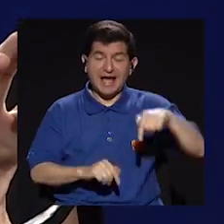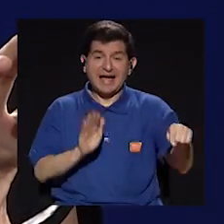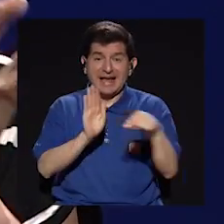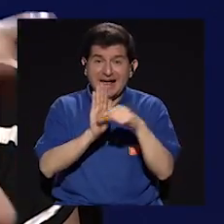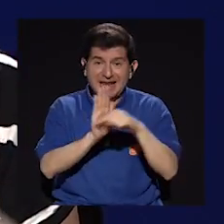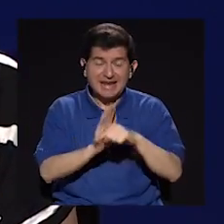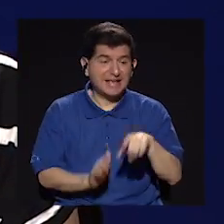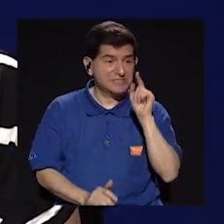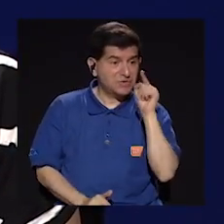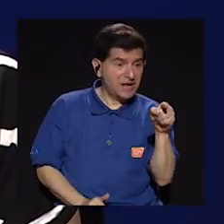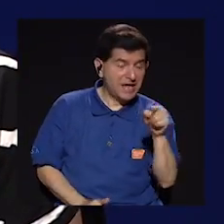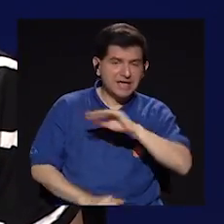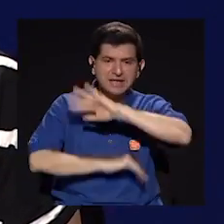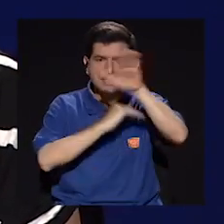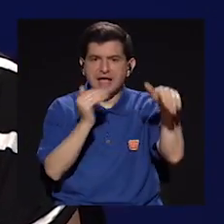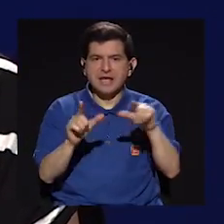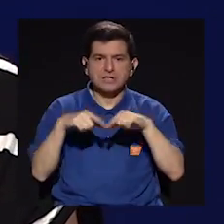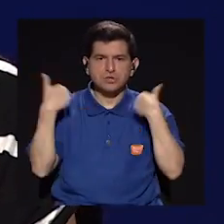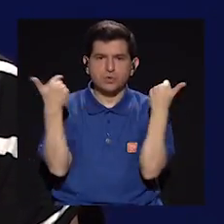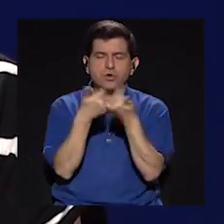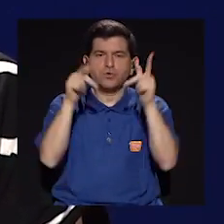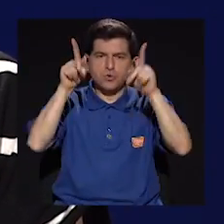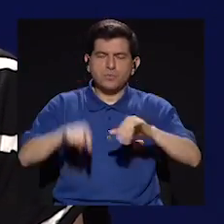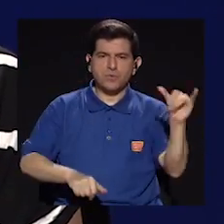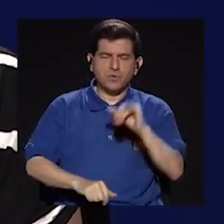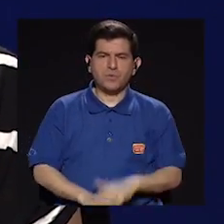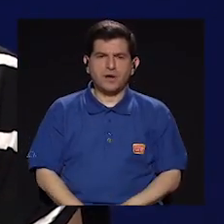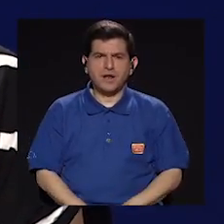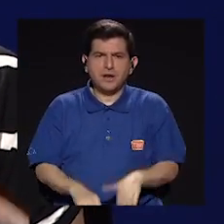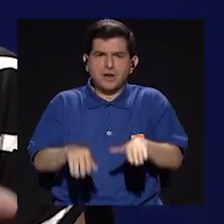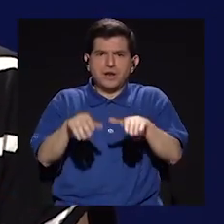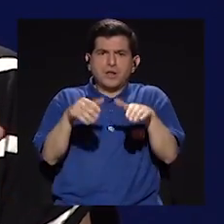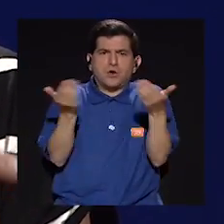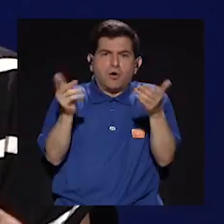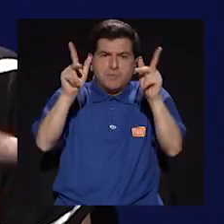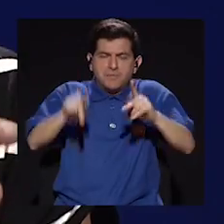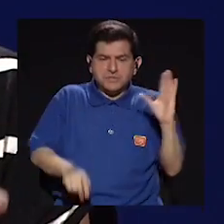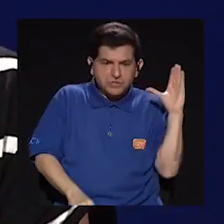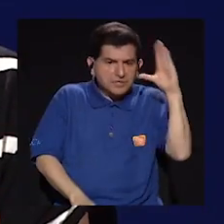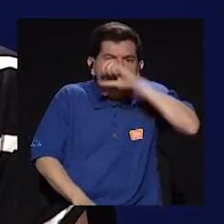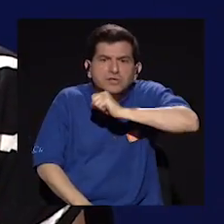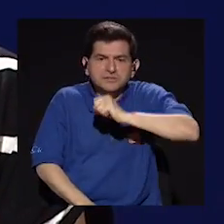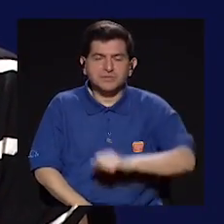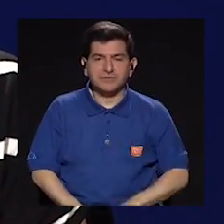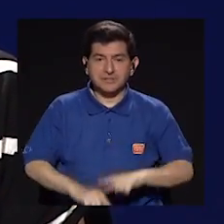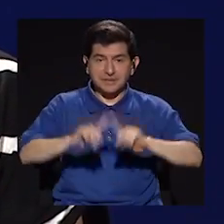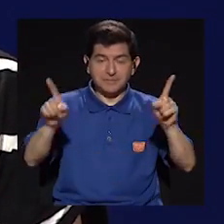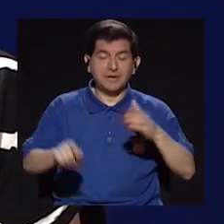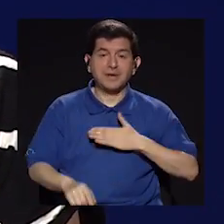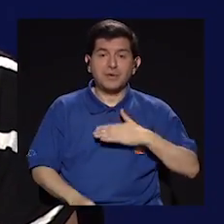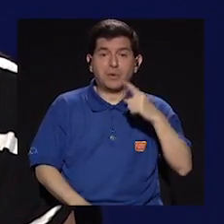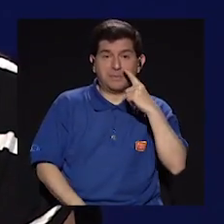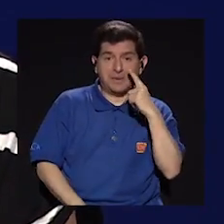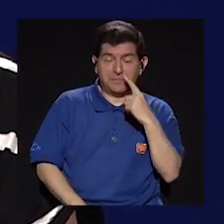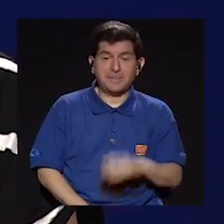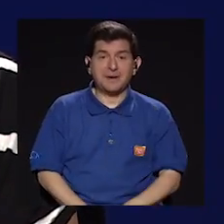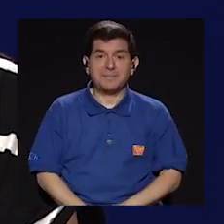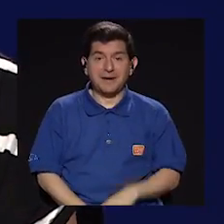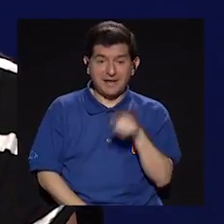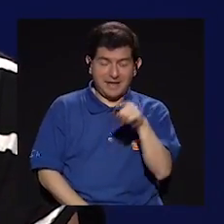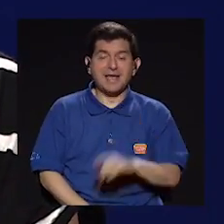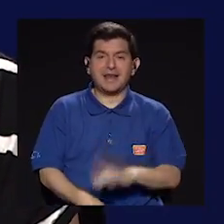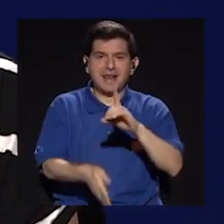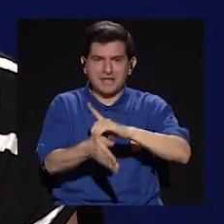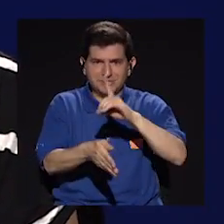negación no solamente la vive ella, sino es a nivel colectivo. Porque vos decís, ¿cómo diablos nadie se da cuenta? Pero te digo, mi papá es